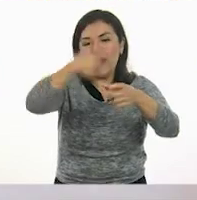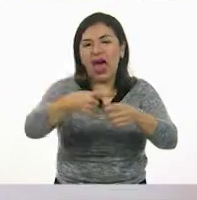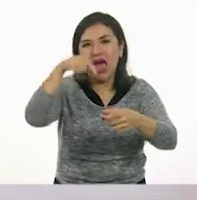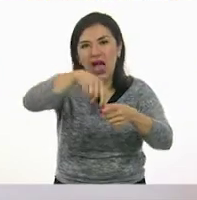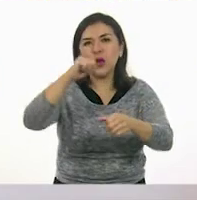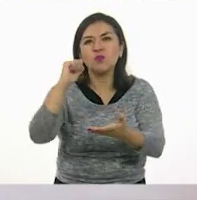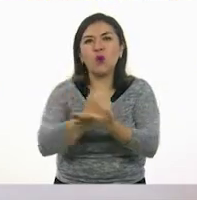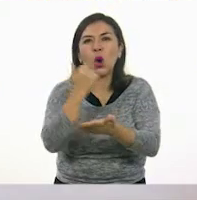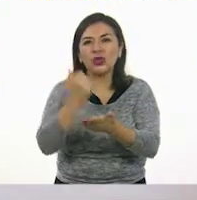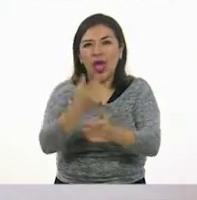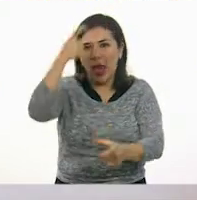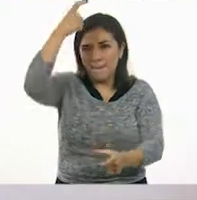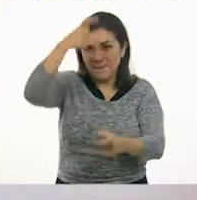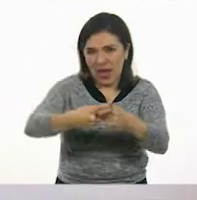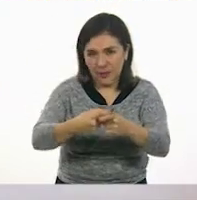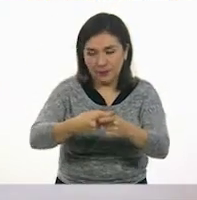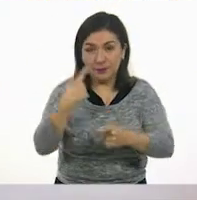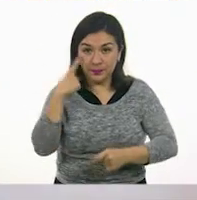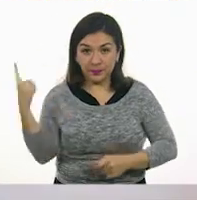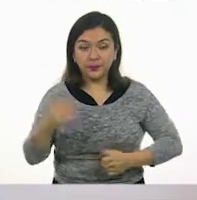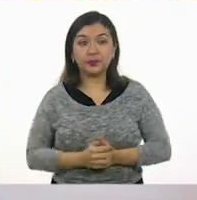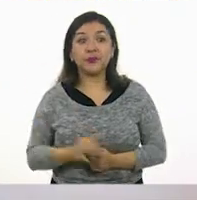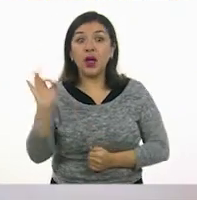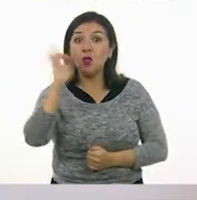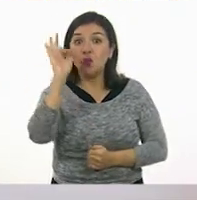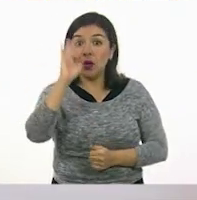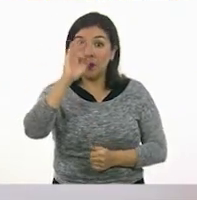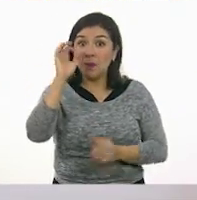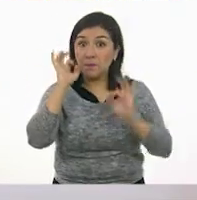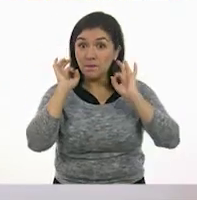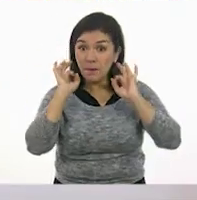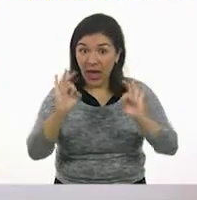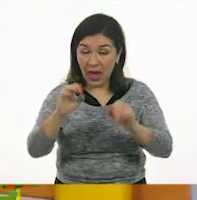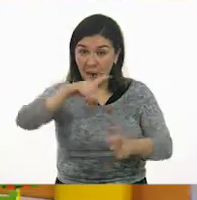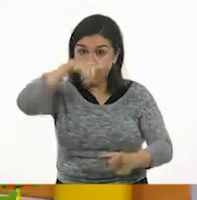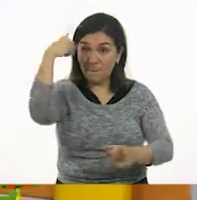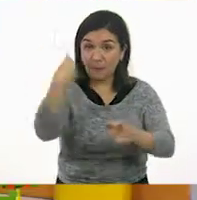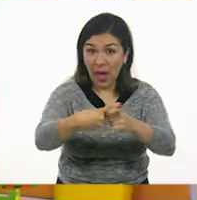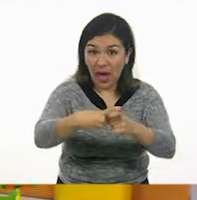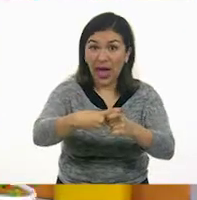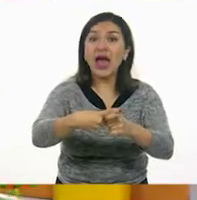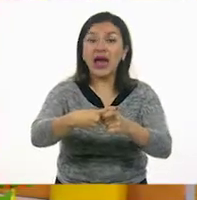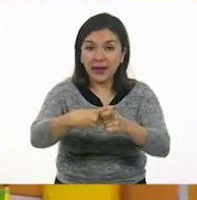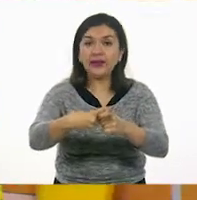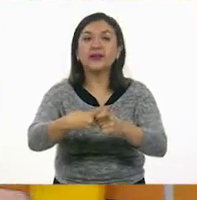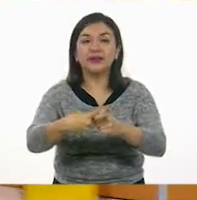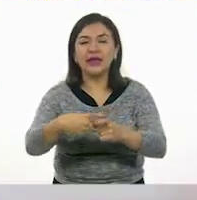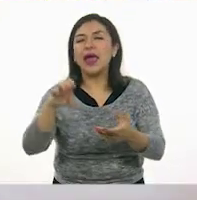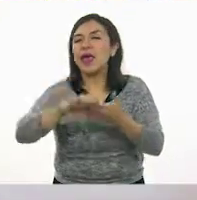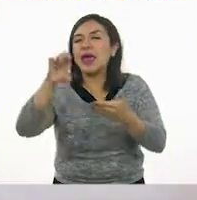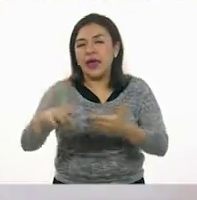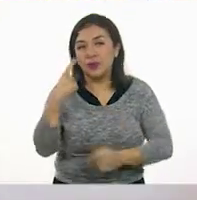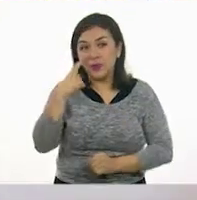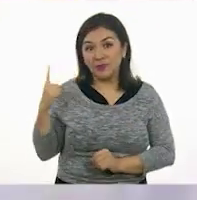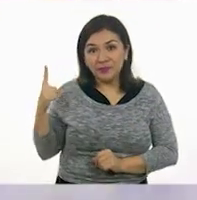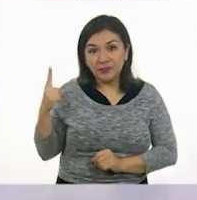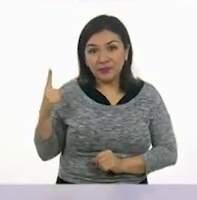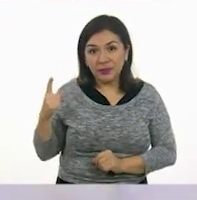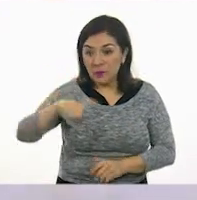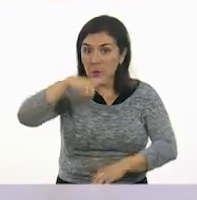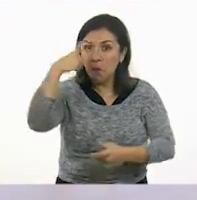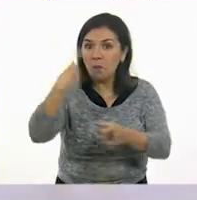botellas. Bueno, ya que caiga el aro, supongo que yo lo aviento y cae en esta,